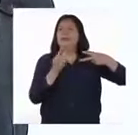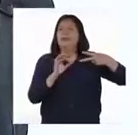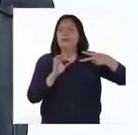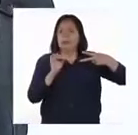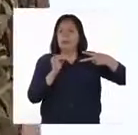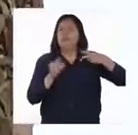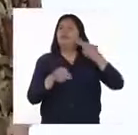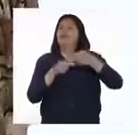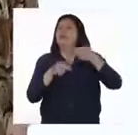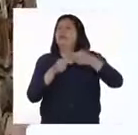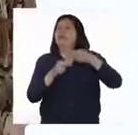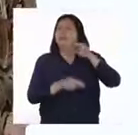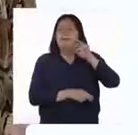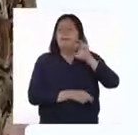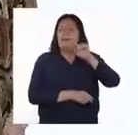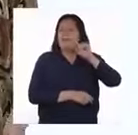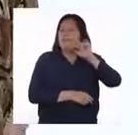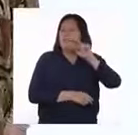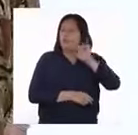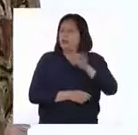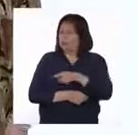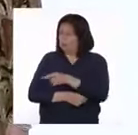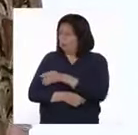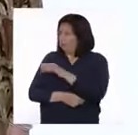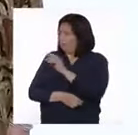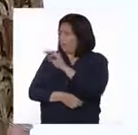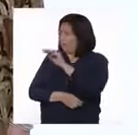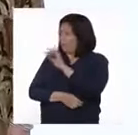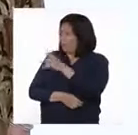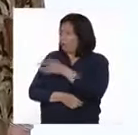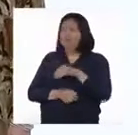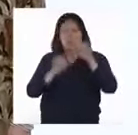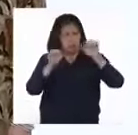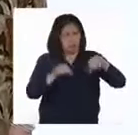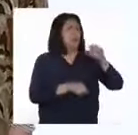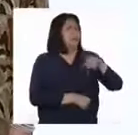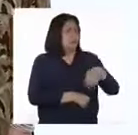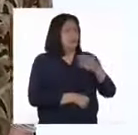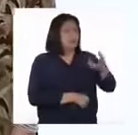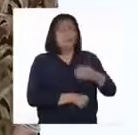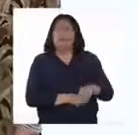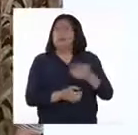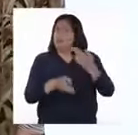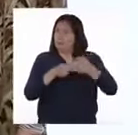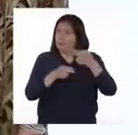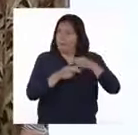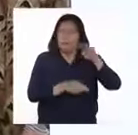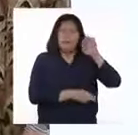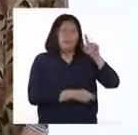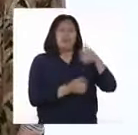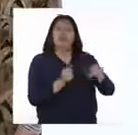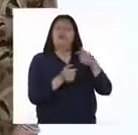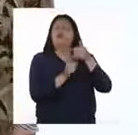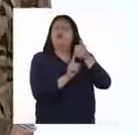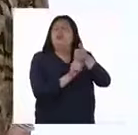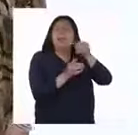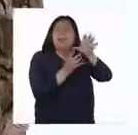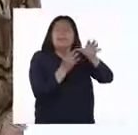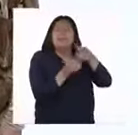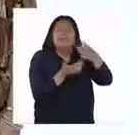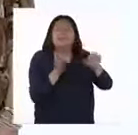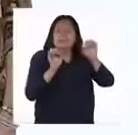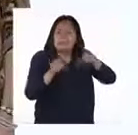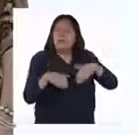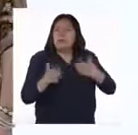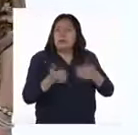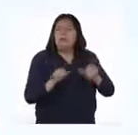magnitudes. ¿Magnitudes, profesor? Sí, así es, Patricia. Las magnitudes son características de algo que